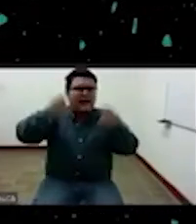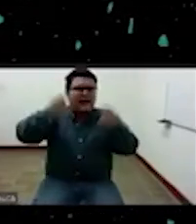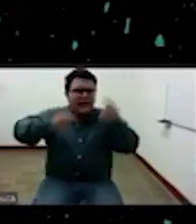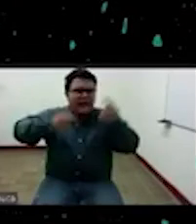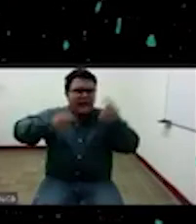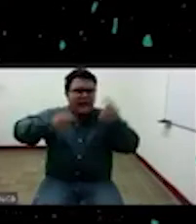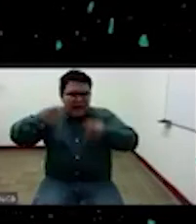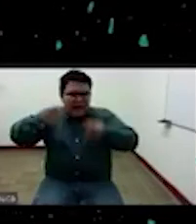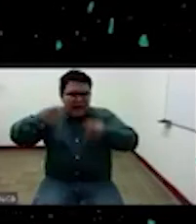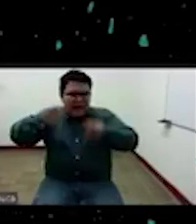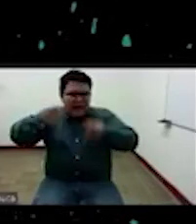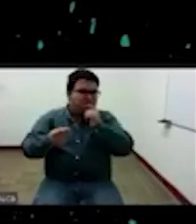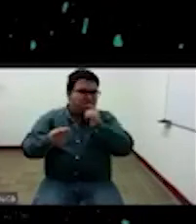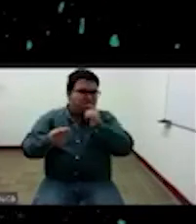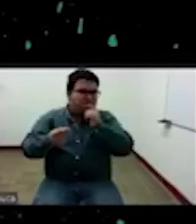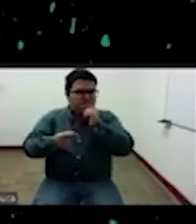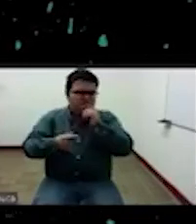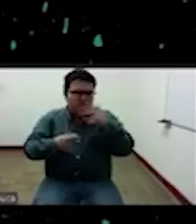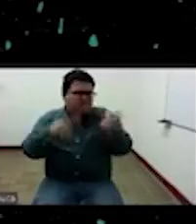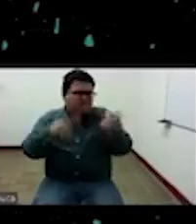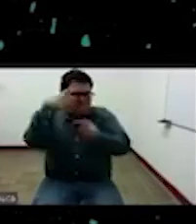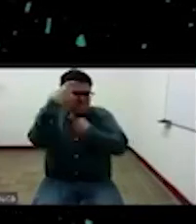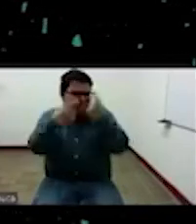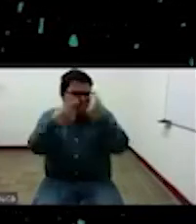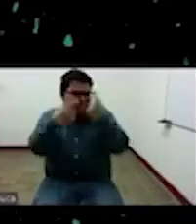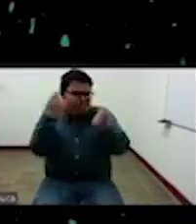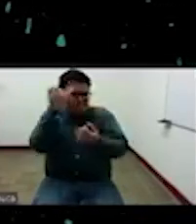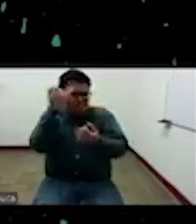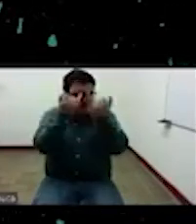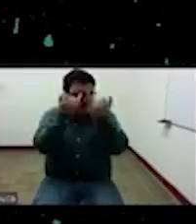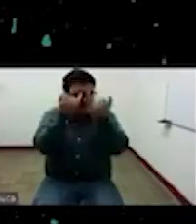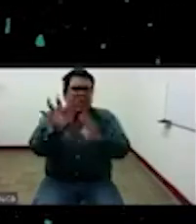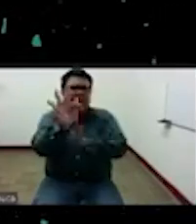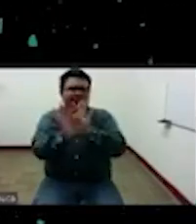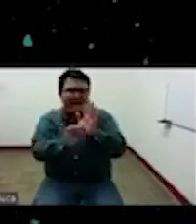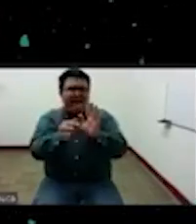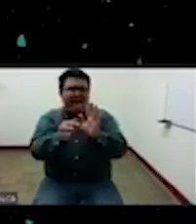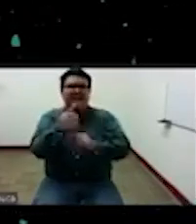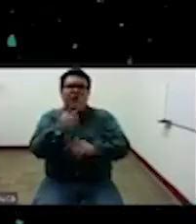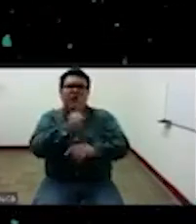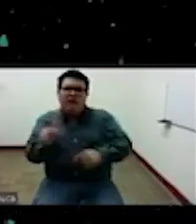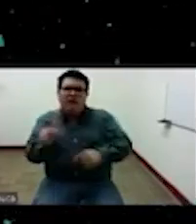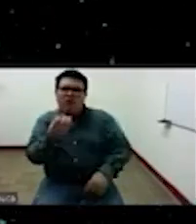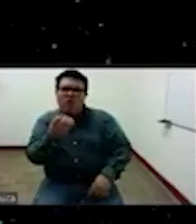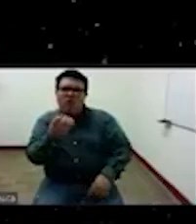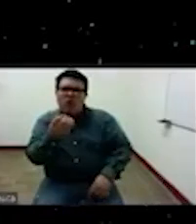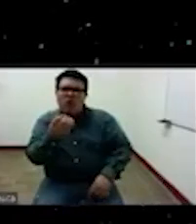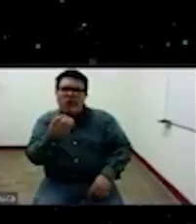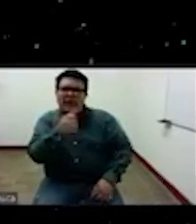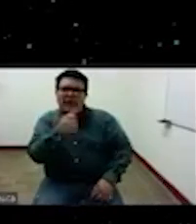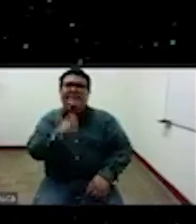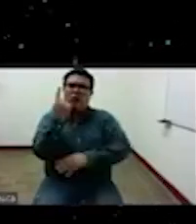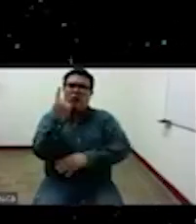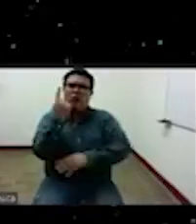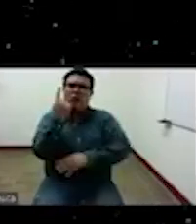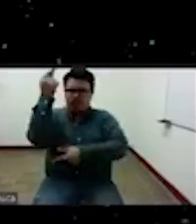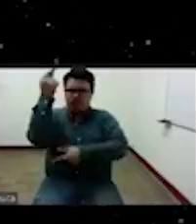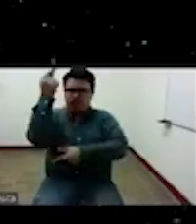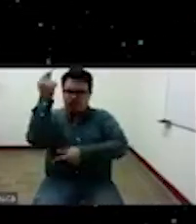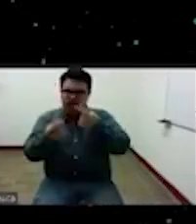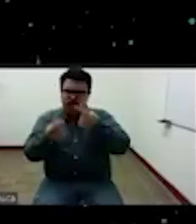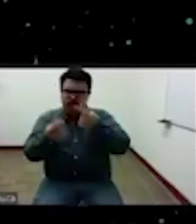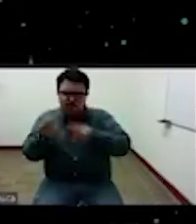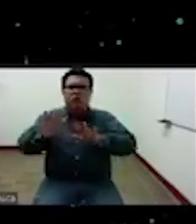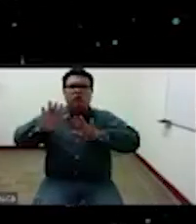se puede mencionar también el tema de las 16 tesis de economía política aquí básicamente